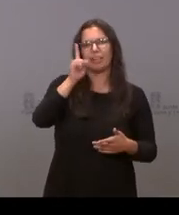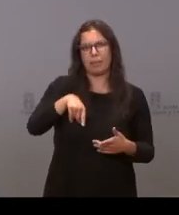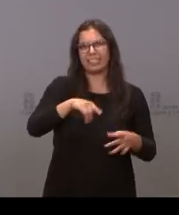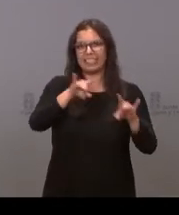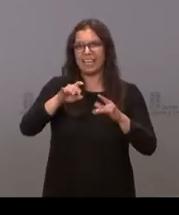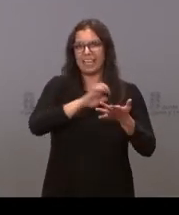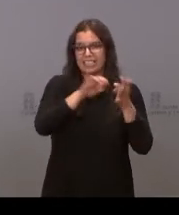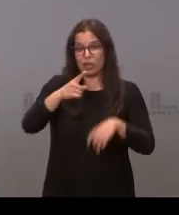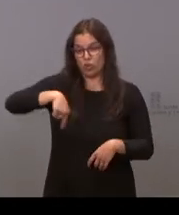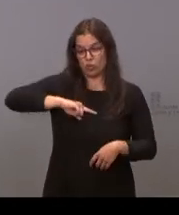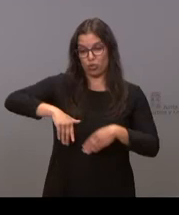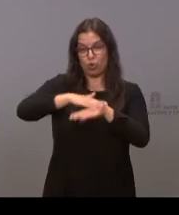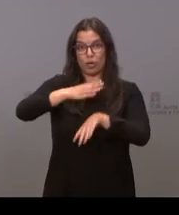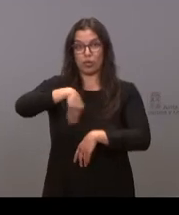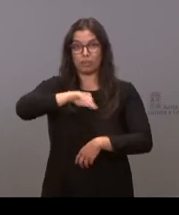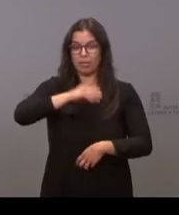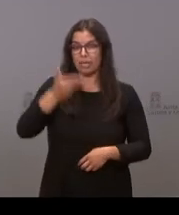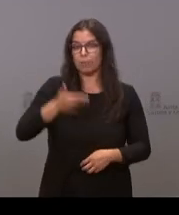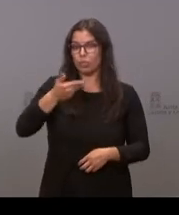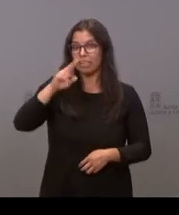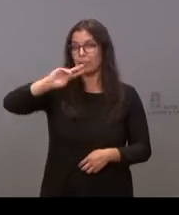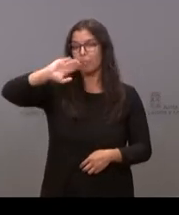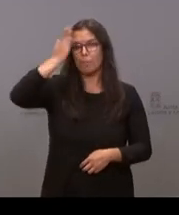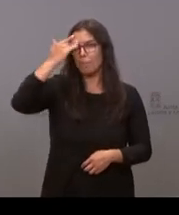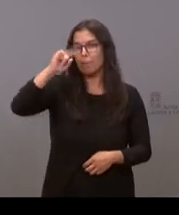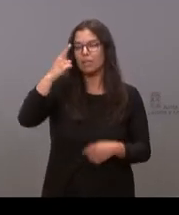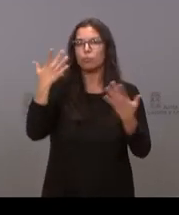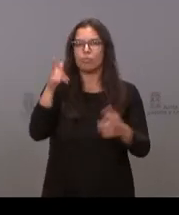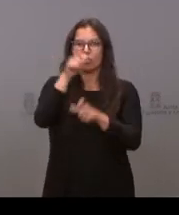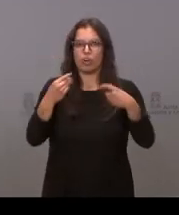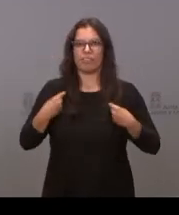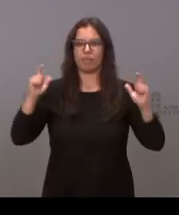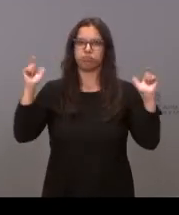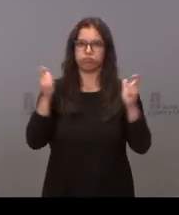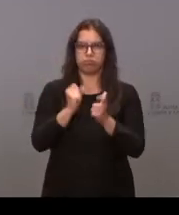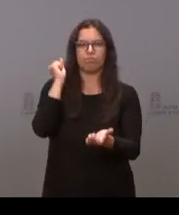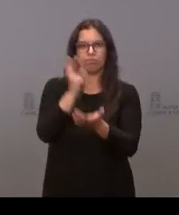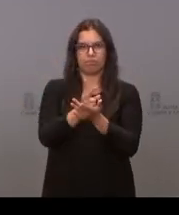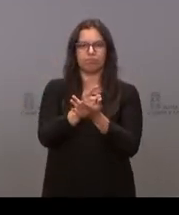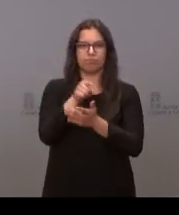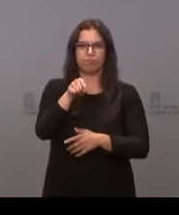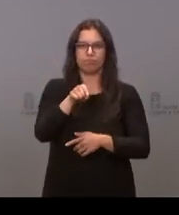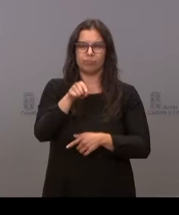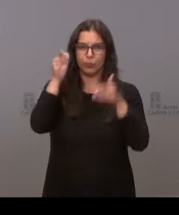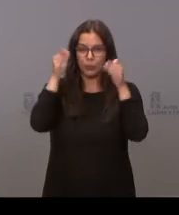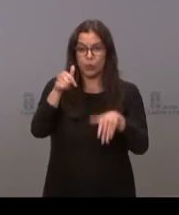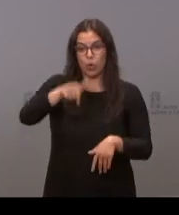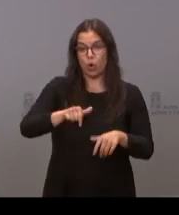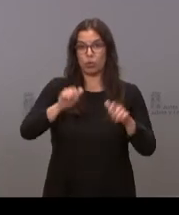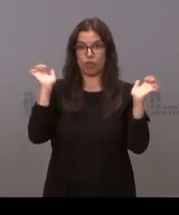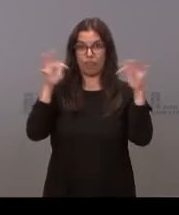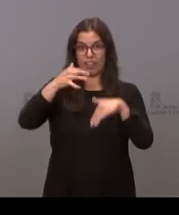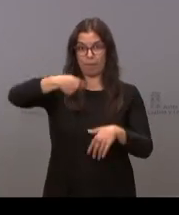de que uno de los principales retos que tenemos que abordar es el reto demográfico. Y hoy, en la conferencia de presidentes, vamos